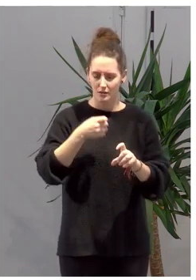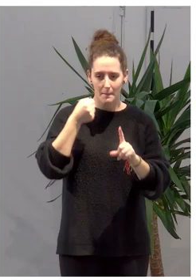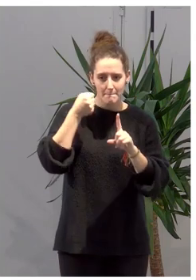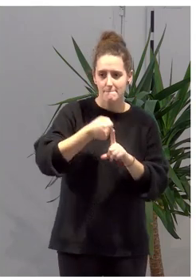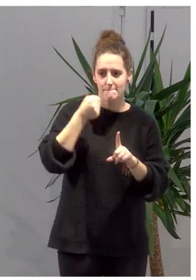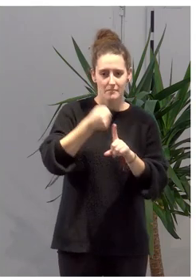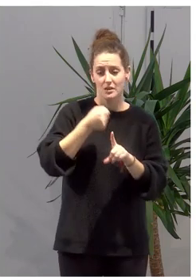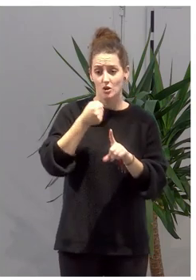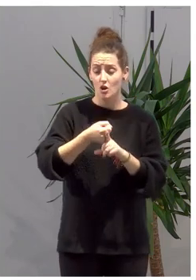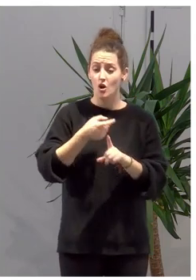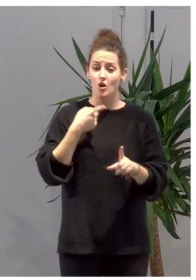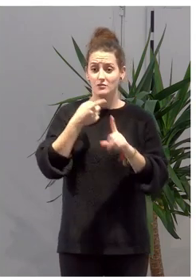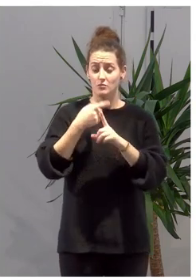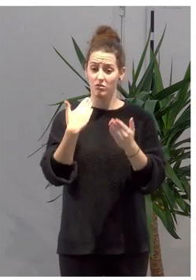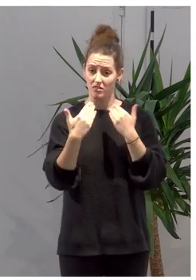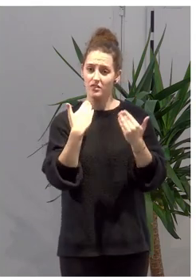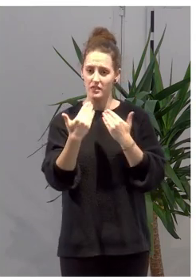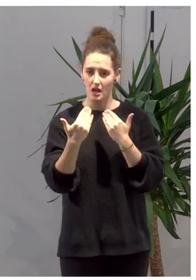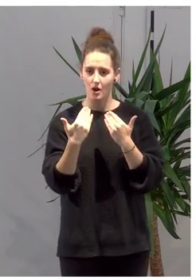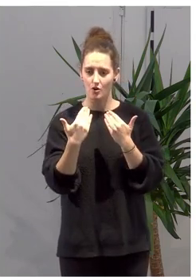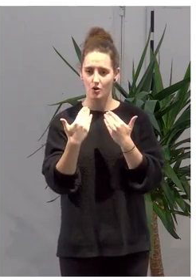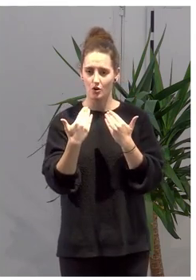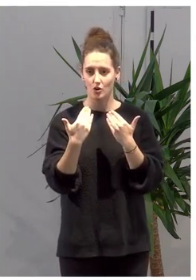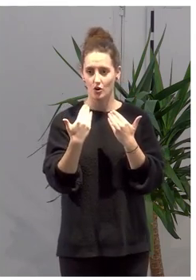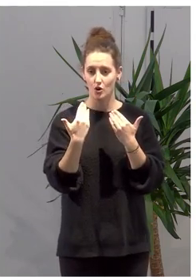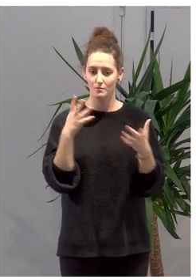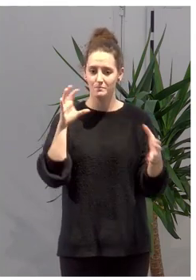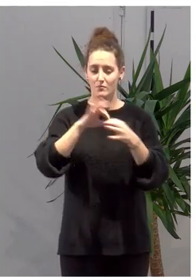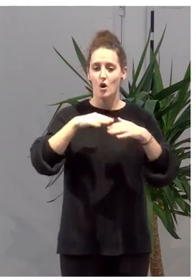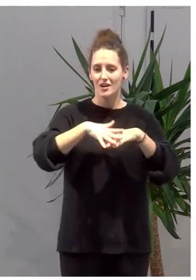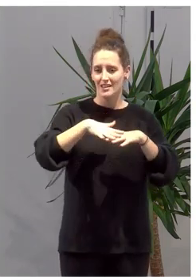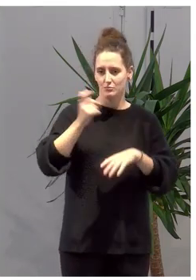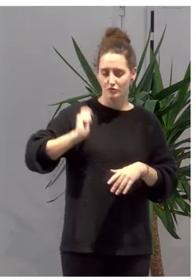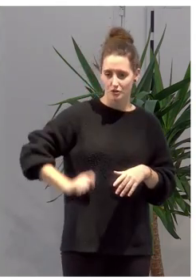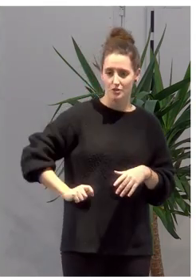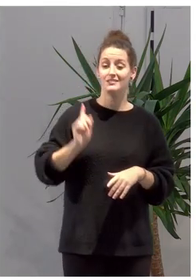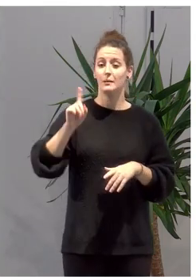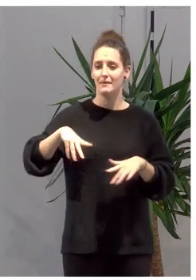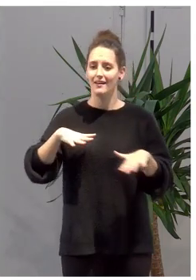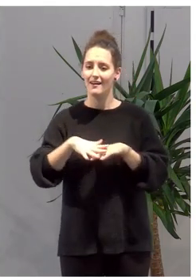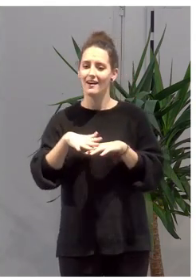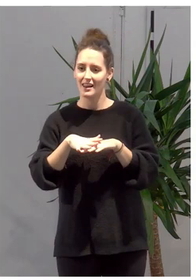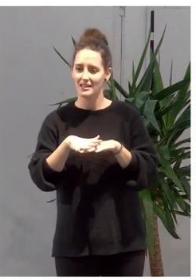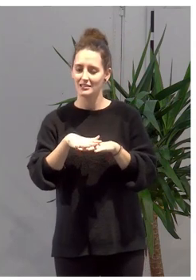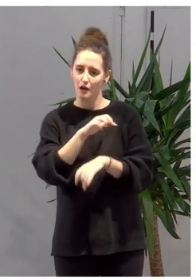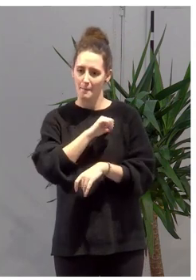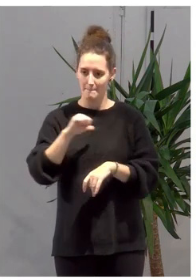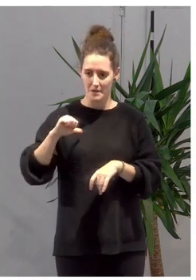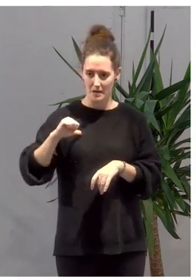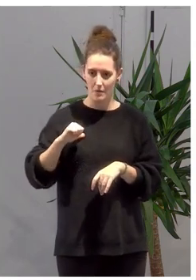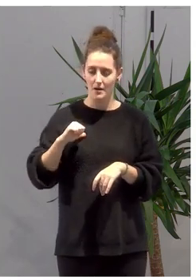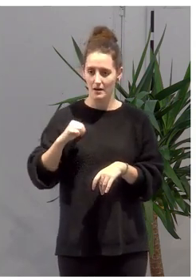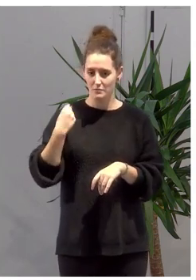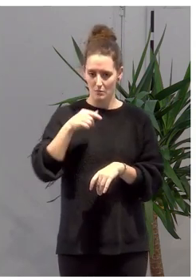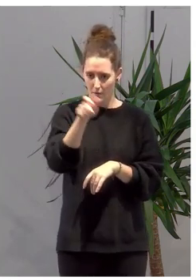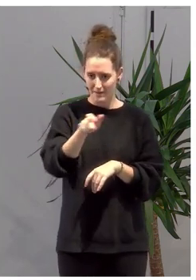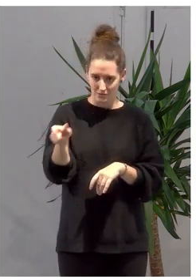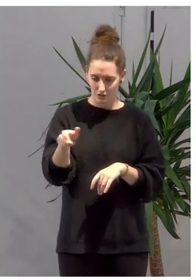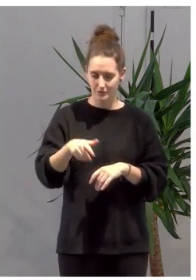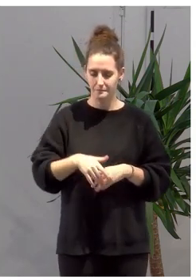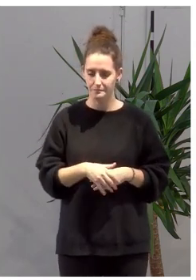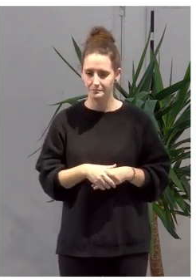promover el diálogo en las redes profesionales y también en las redes privadas de las personas.